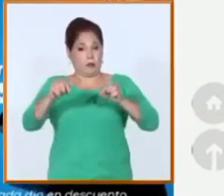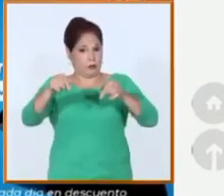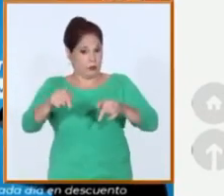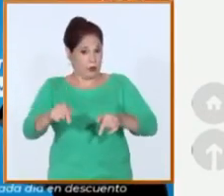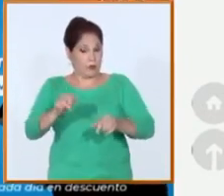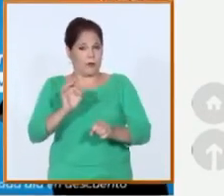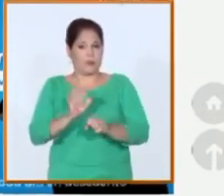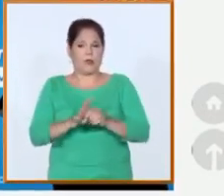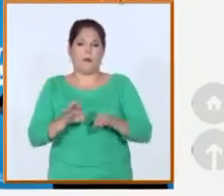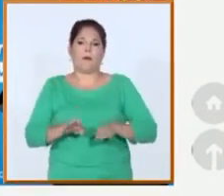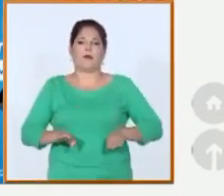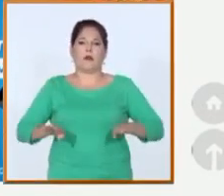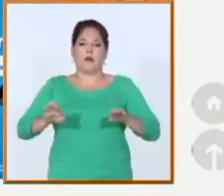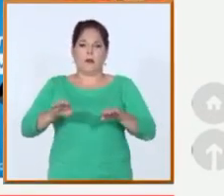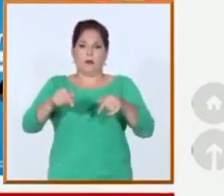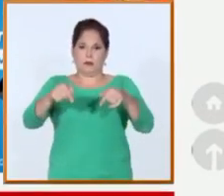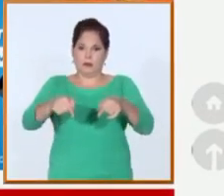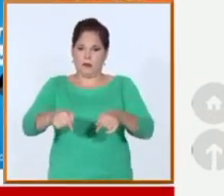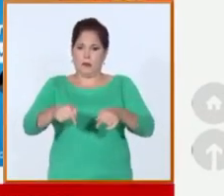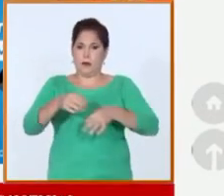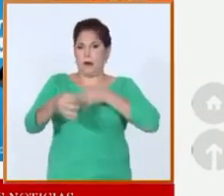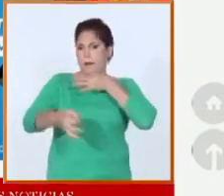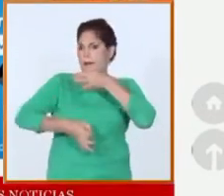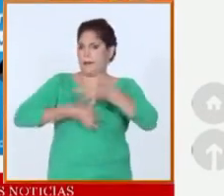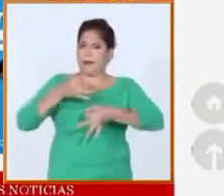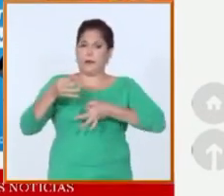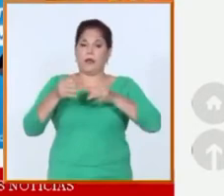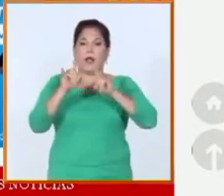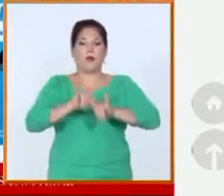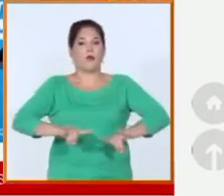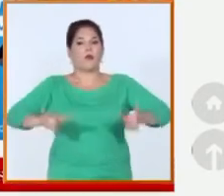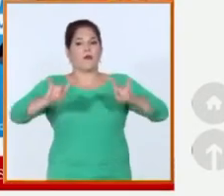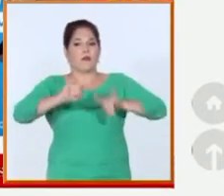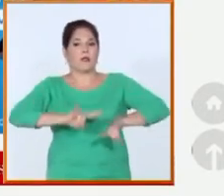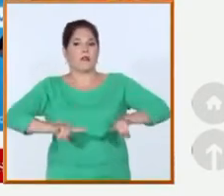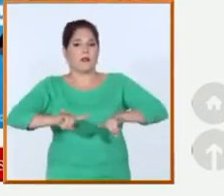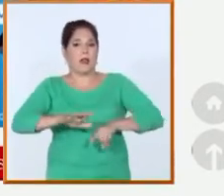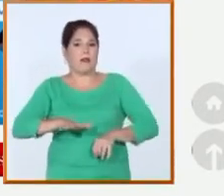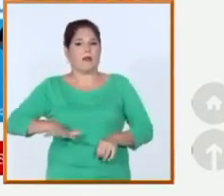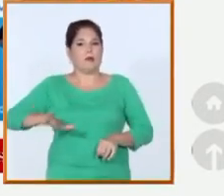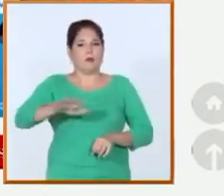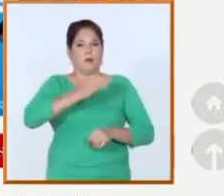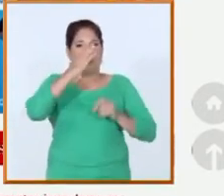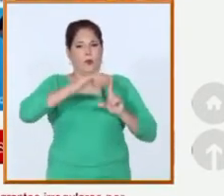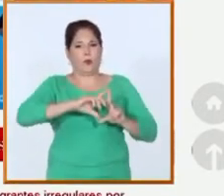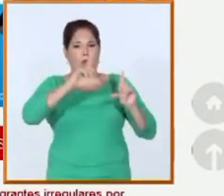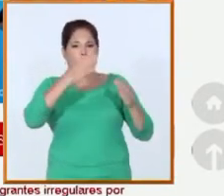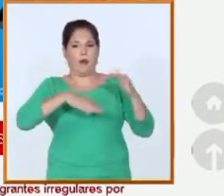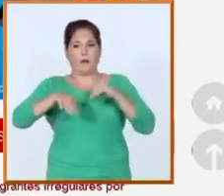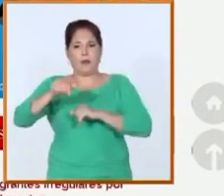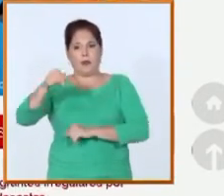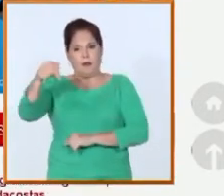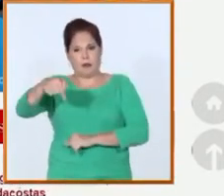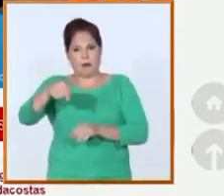comenzamos la mesa redonda de hoy y hablemos entonces de universidades. Está con nosotros el ministro de Educación Superior.